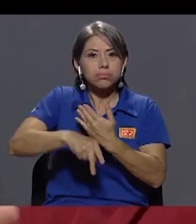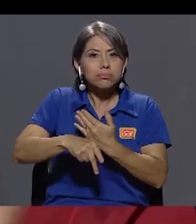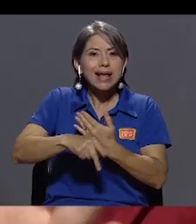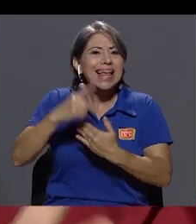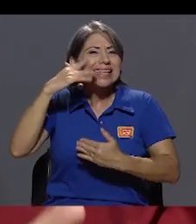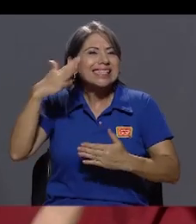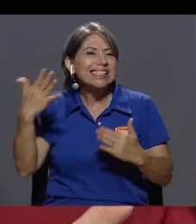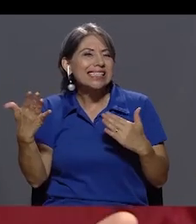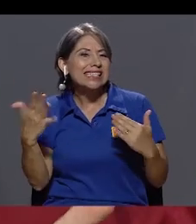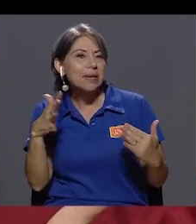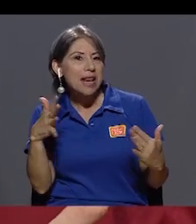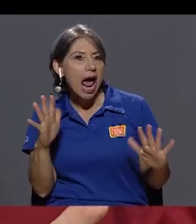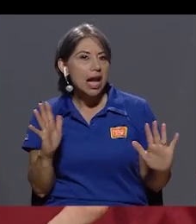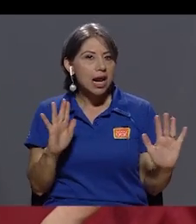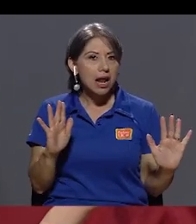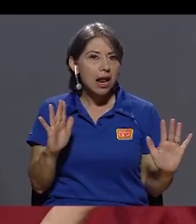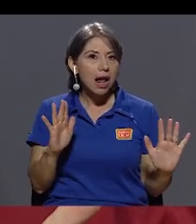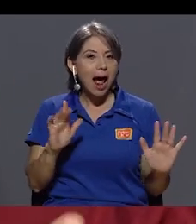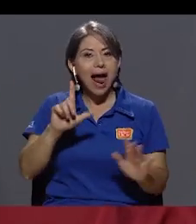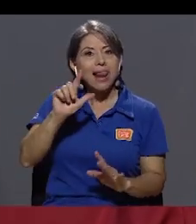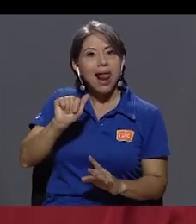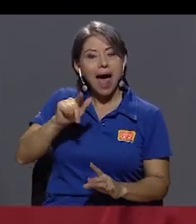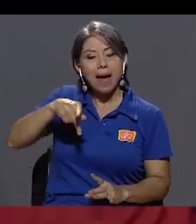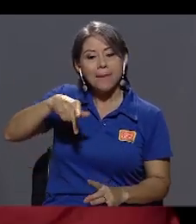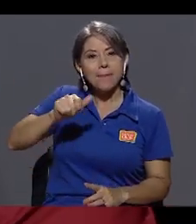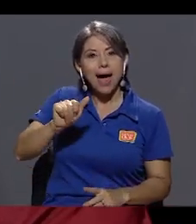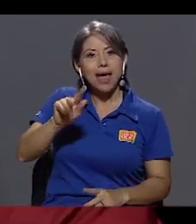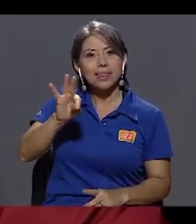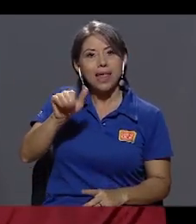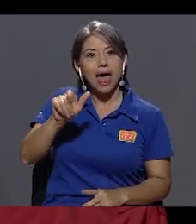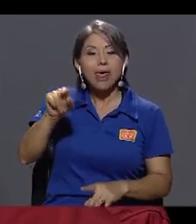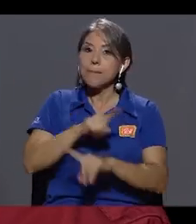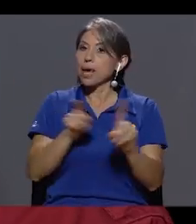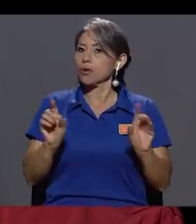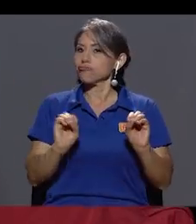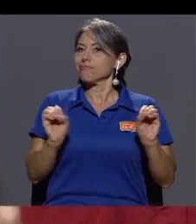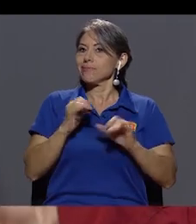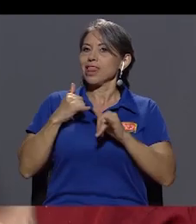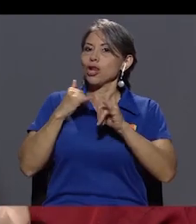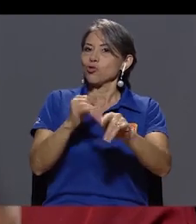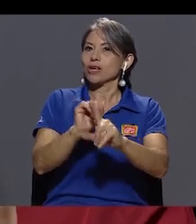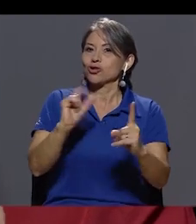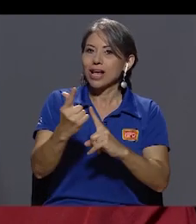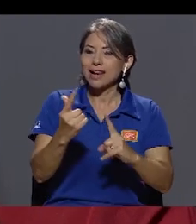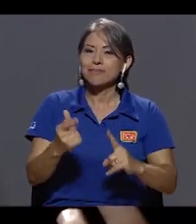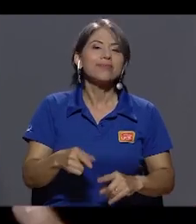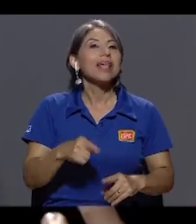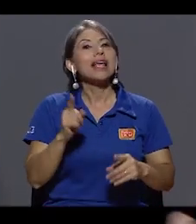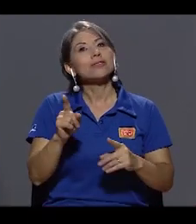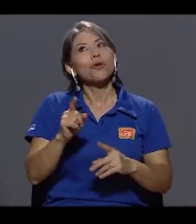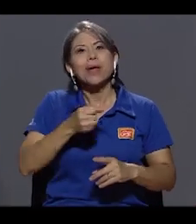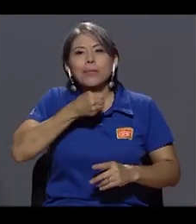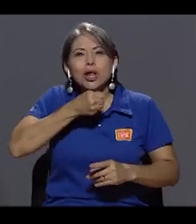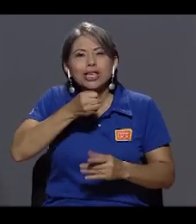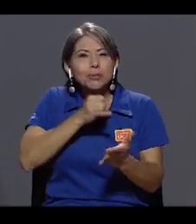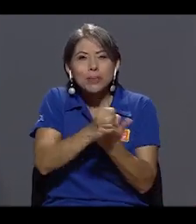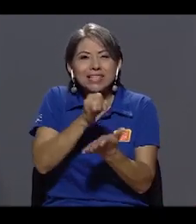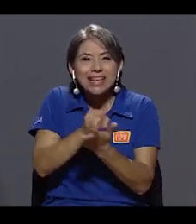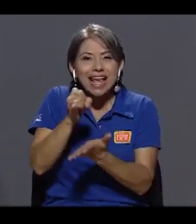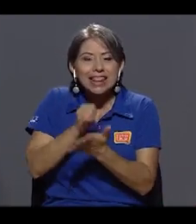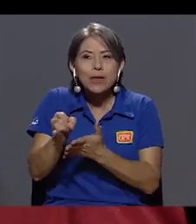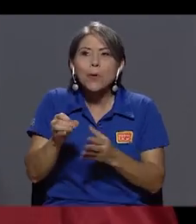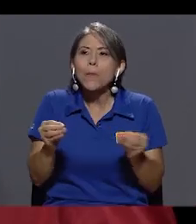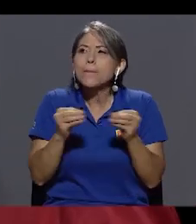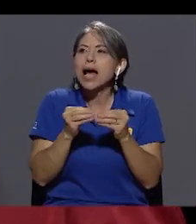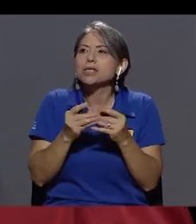sea similar a la patada, pero que no tenga denuncia social. Tan así, tan periodismo investigativo. Yo quiero que sea